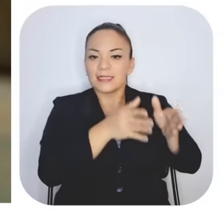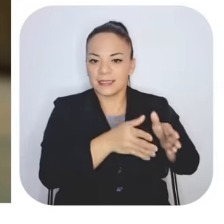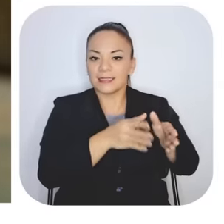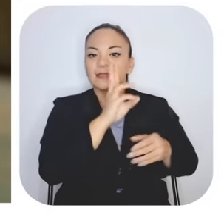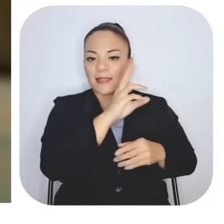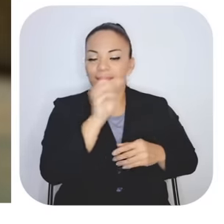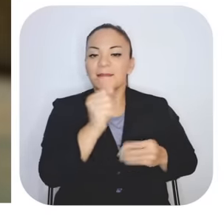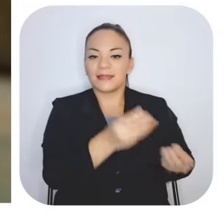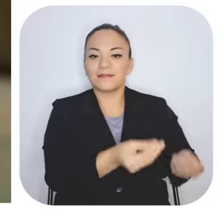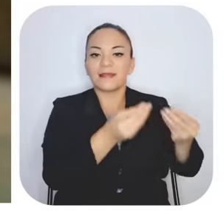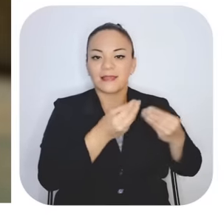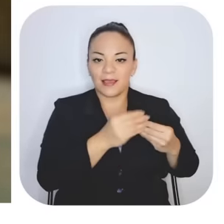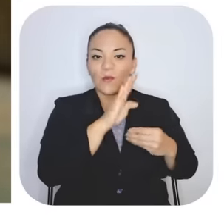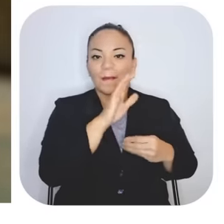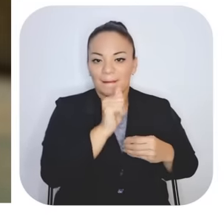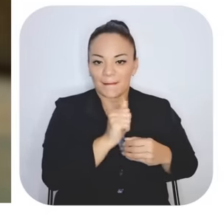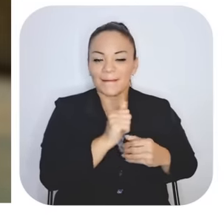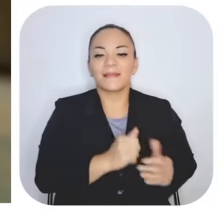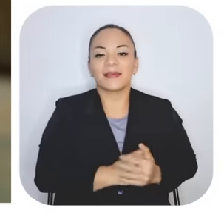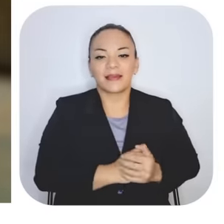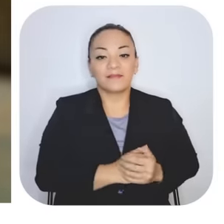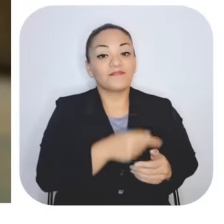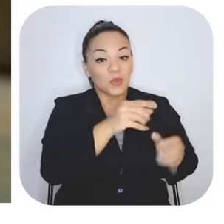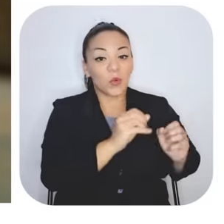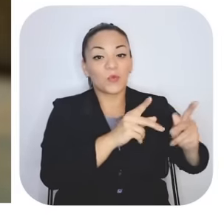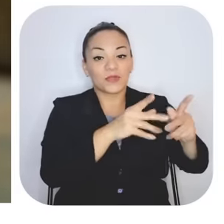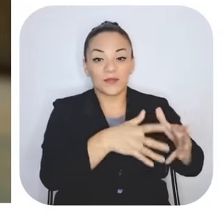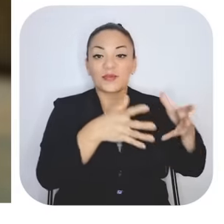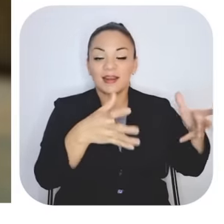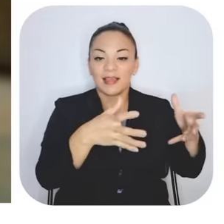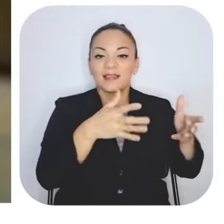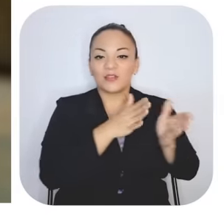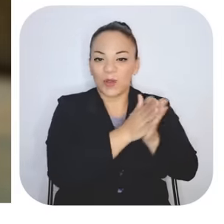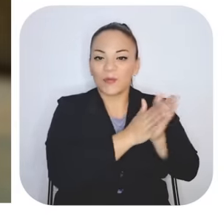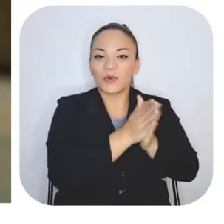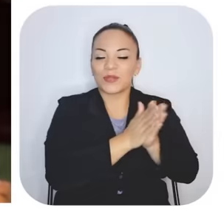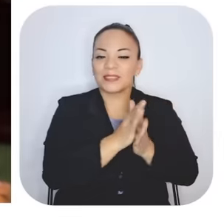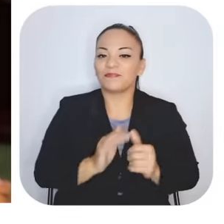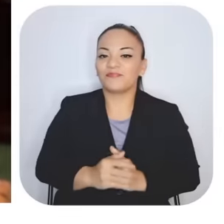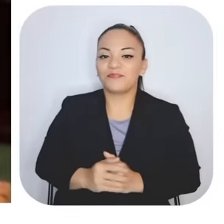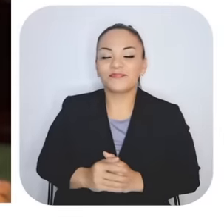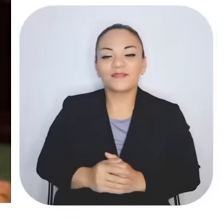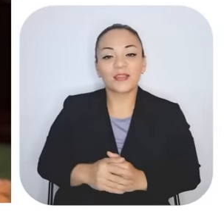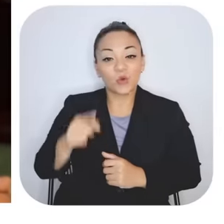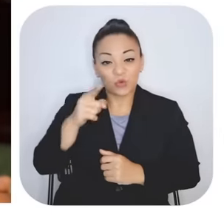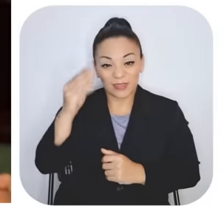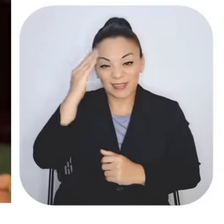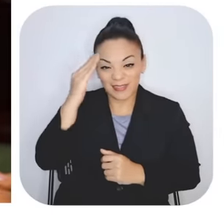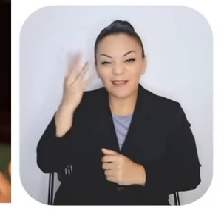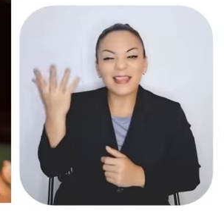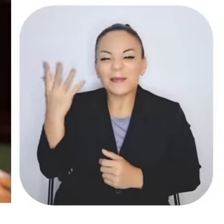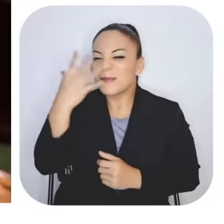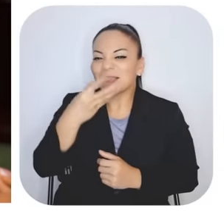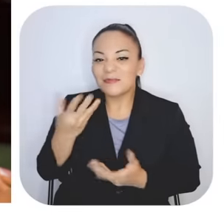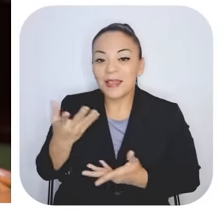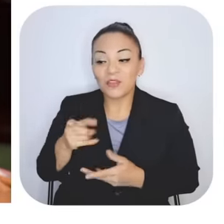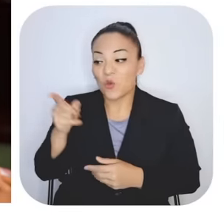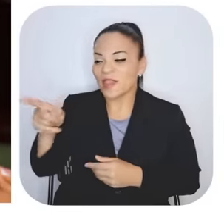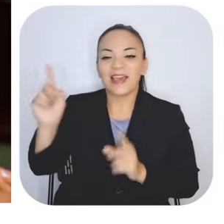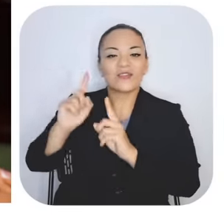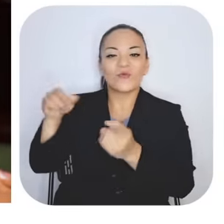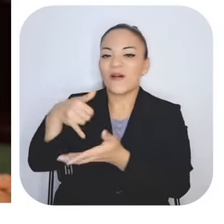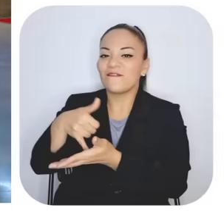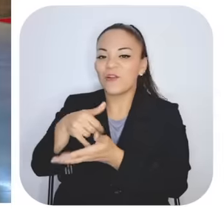son seis meses que me habían dado. Entonces fue una oportunidad grande que yo aproveché. ¿Saben qué es lo más bello? No solo no